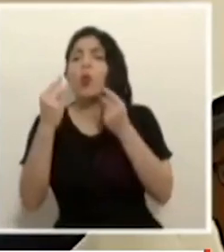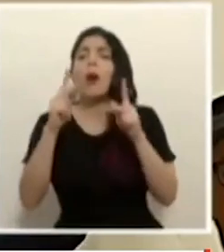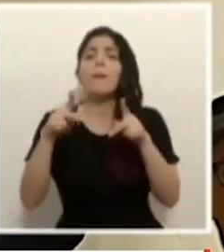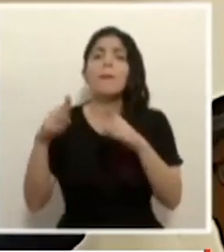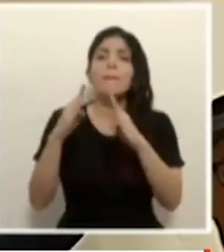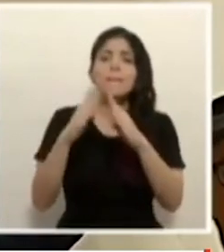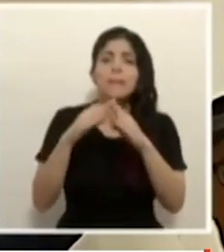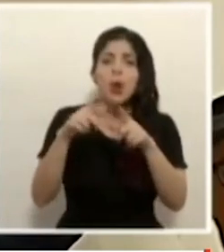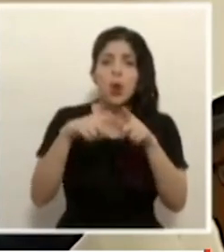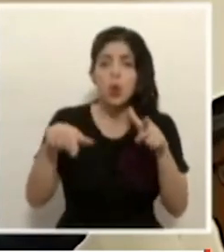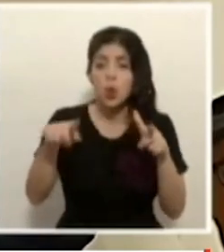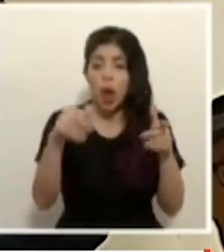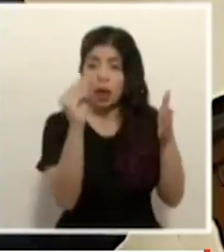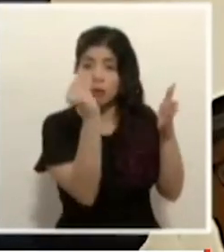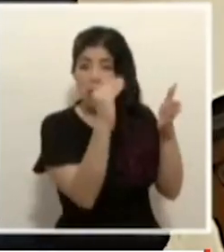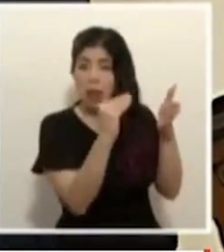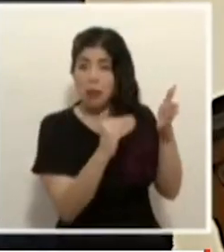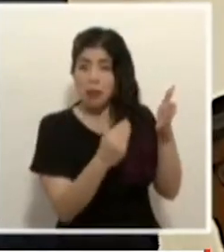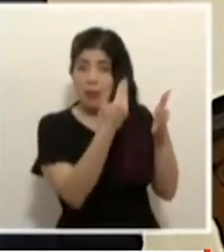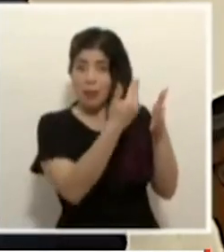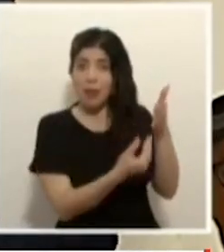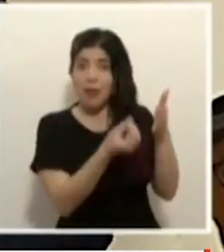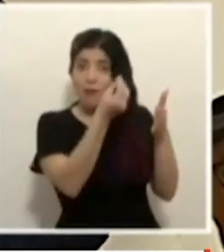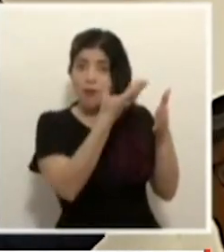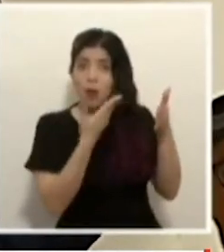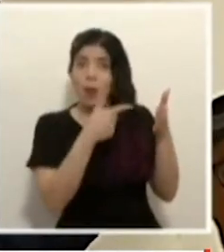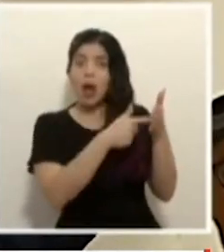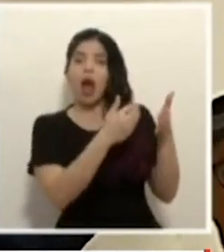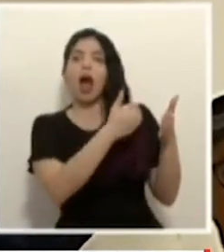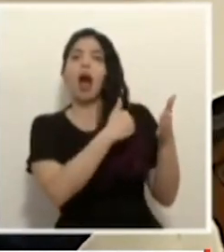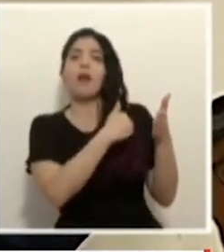que son los que generan esas alertas